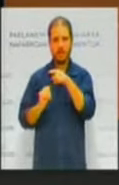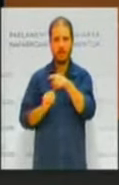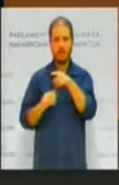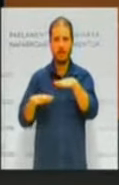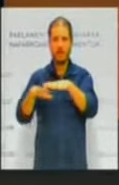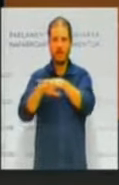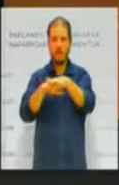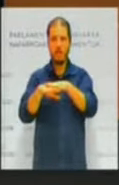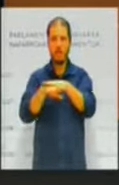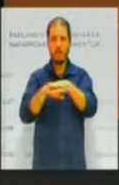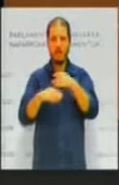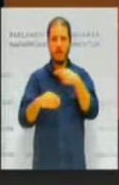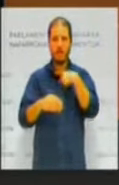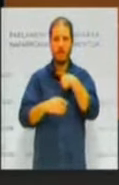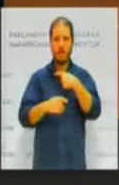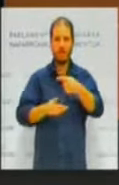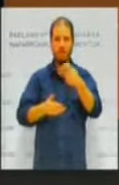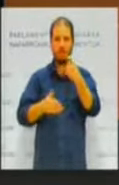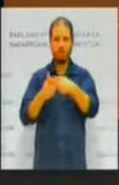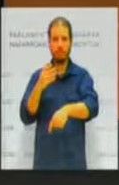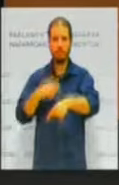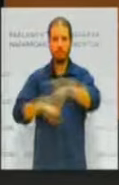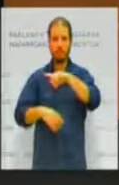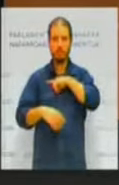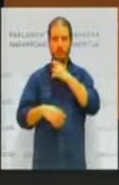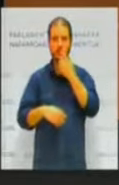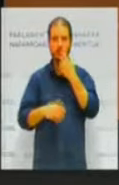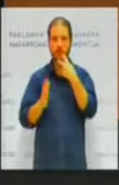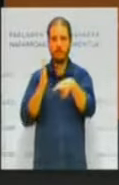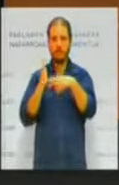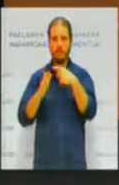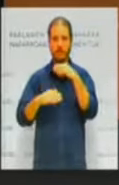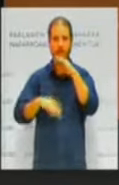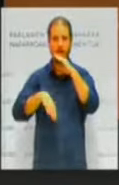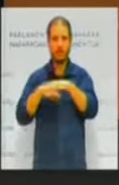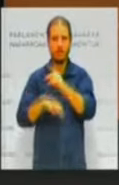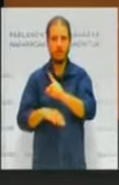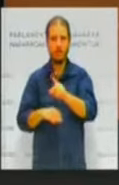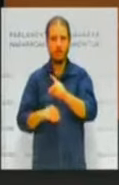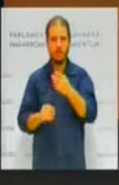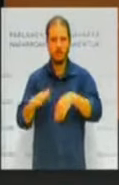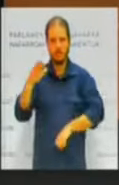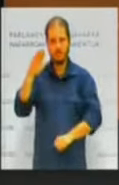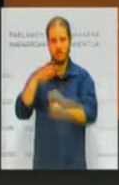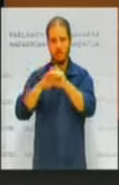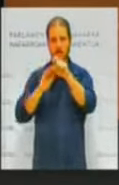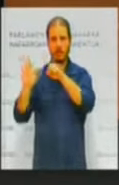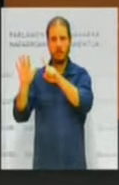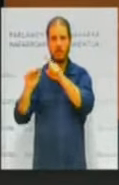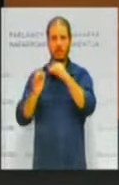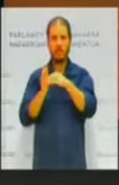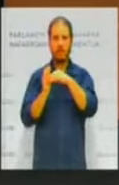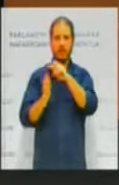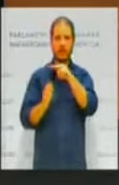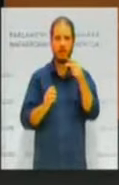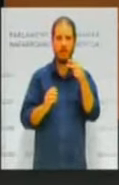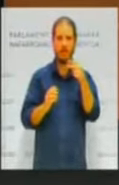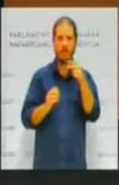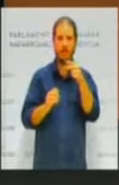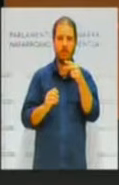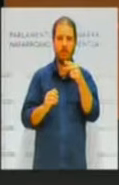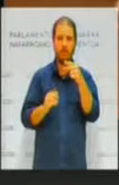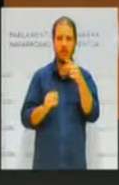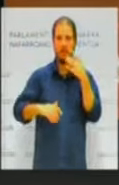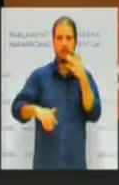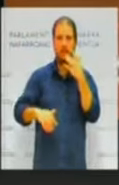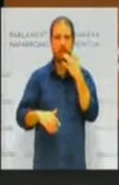administración en caso de incumplimiento de la transparencia, que son los 6.000 euros como máximo, son la mitad de la